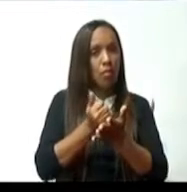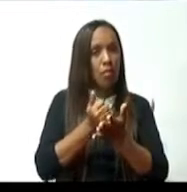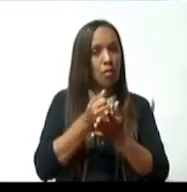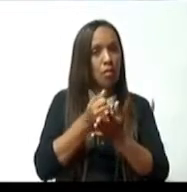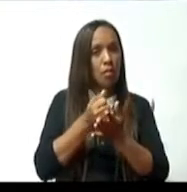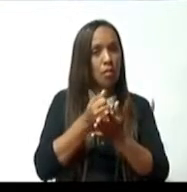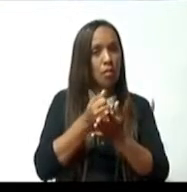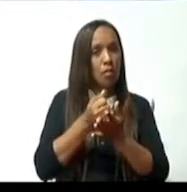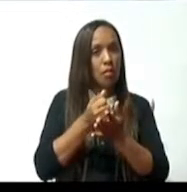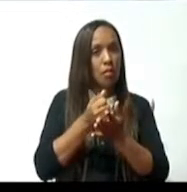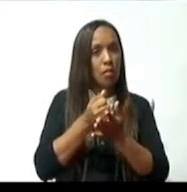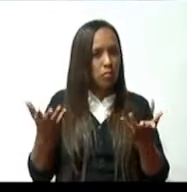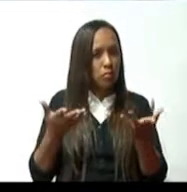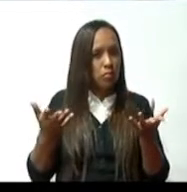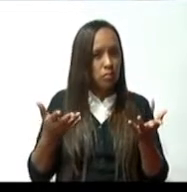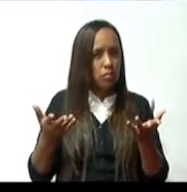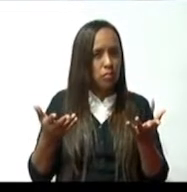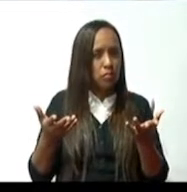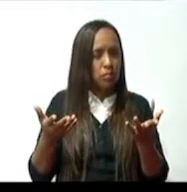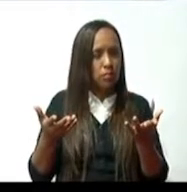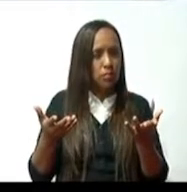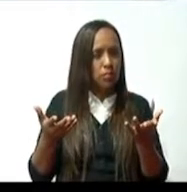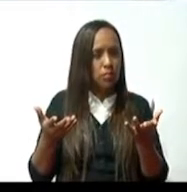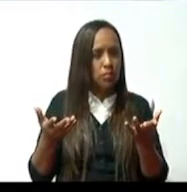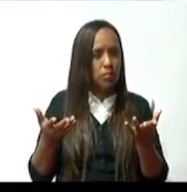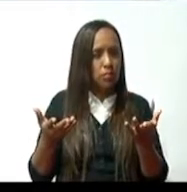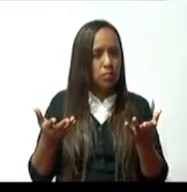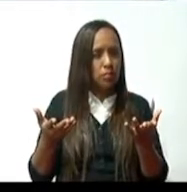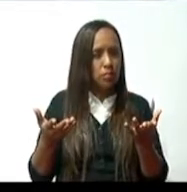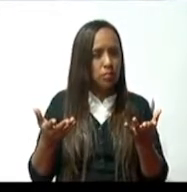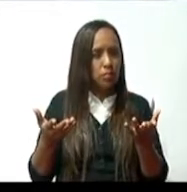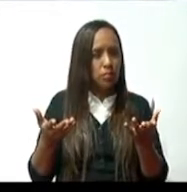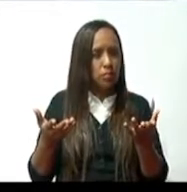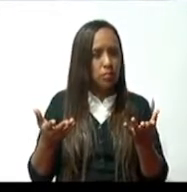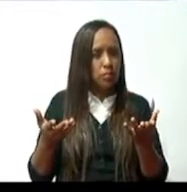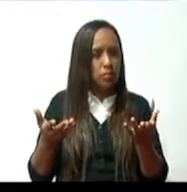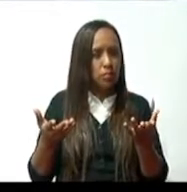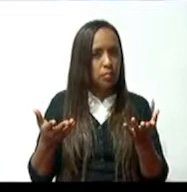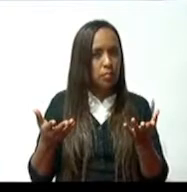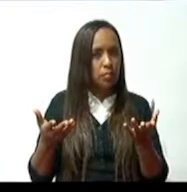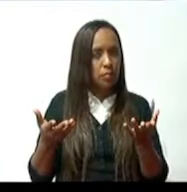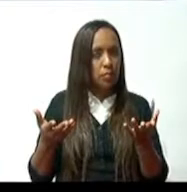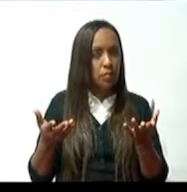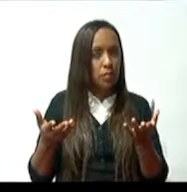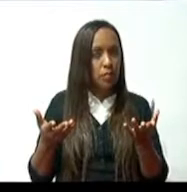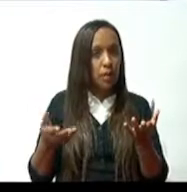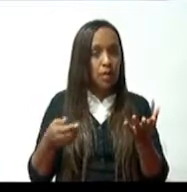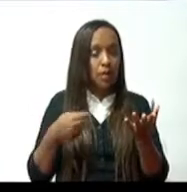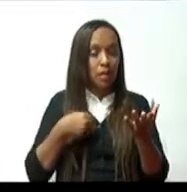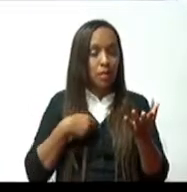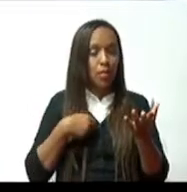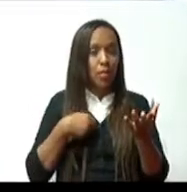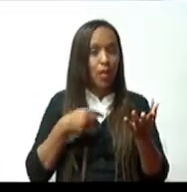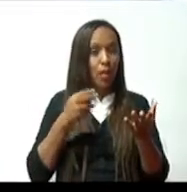yo chequeé rápidamente lo que tiene que ver con el presupuesto de educación.